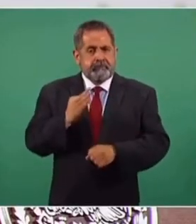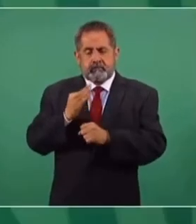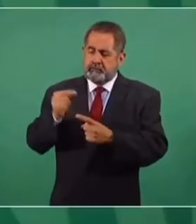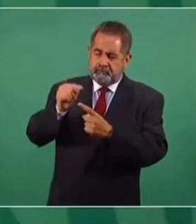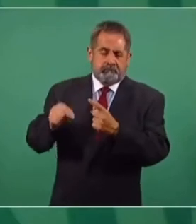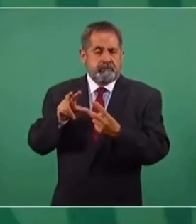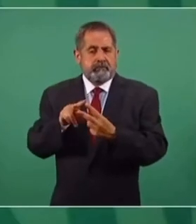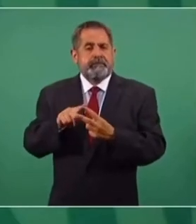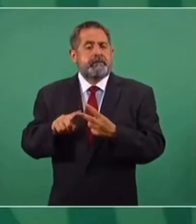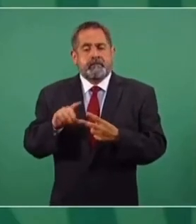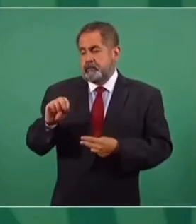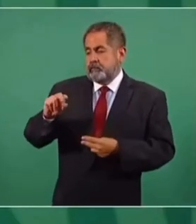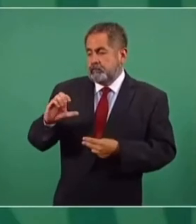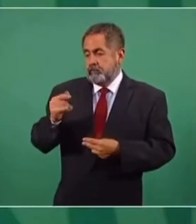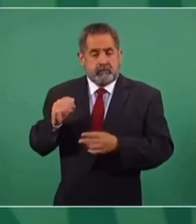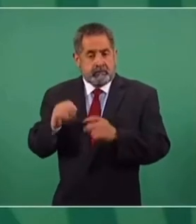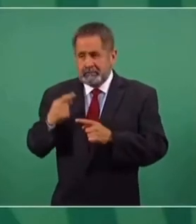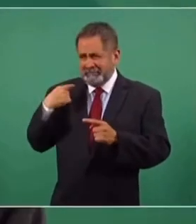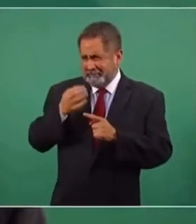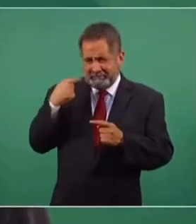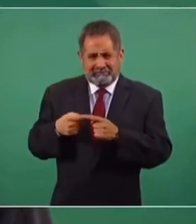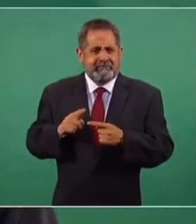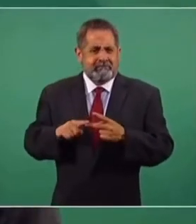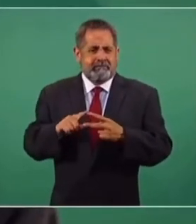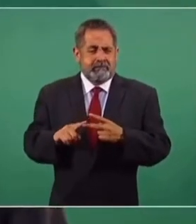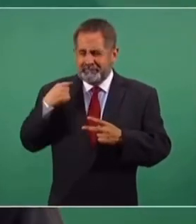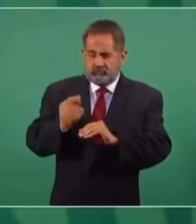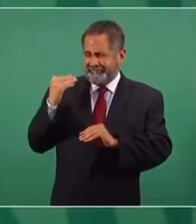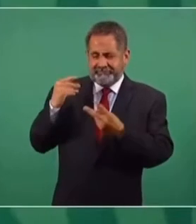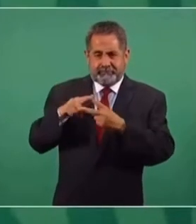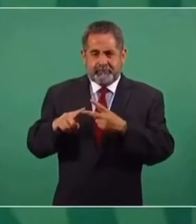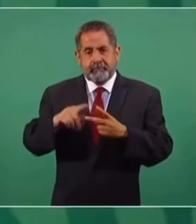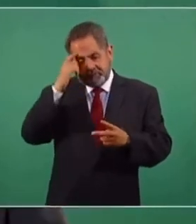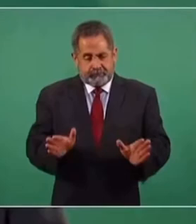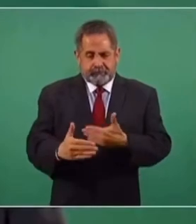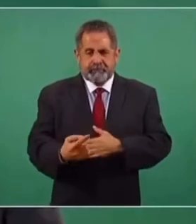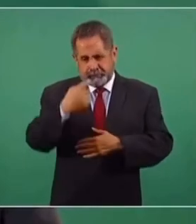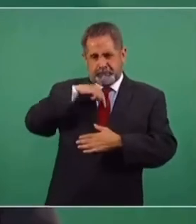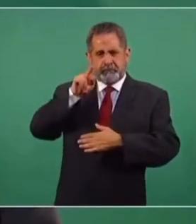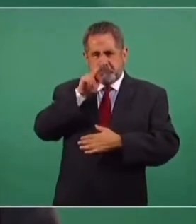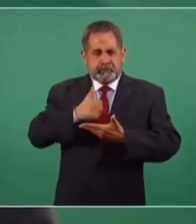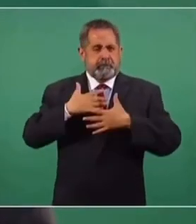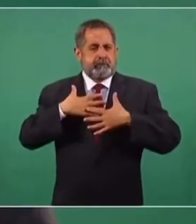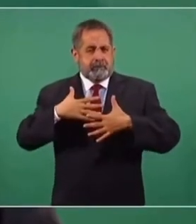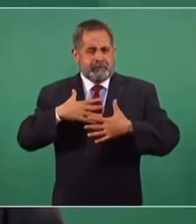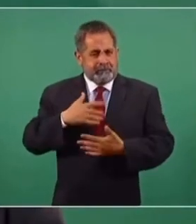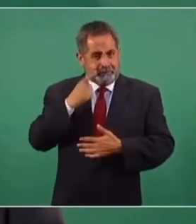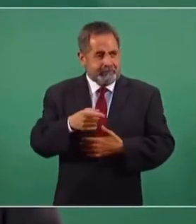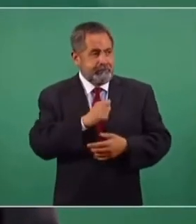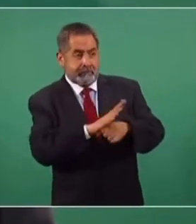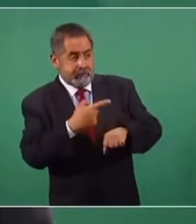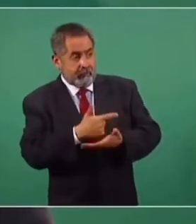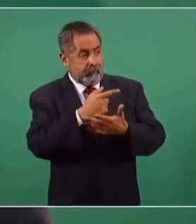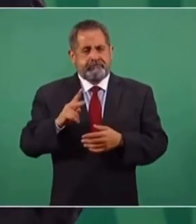que ha aportado CONACYT en poco tiempo, en esta nueva etapa. Lo de los ventiladores que necesitábamos para atender a